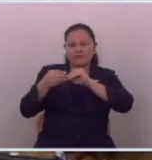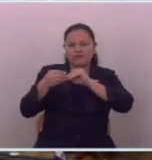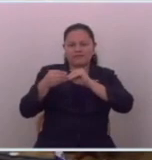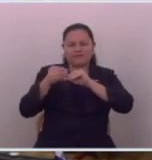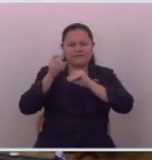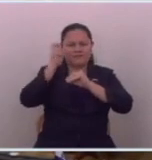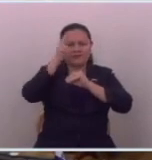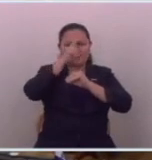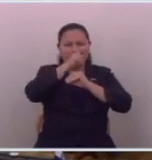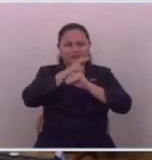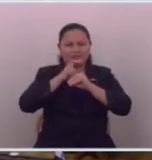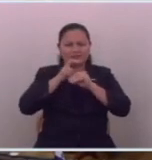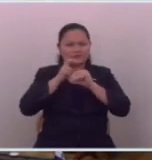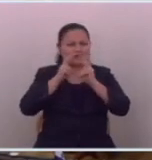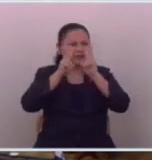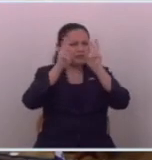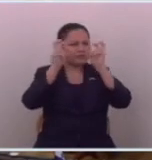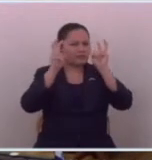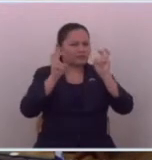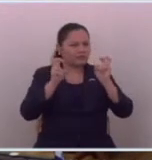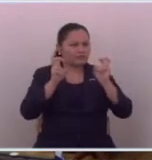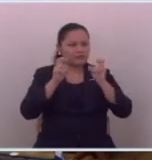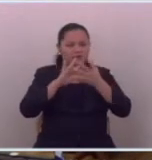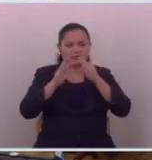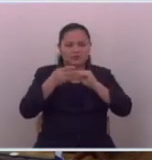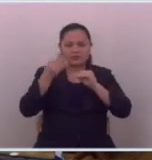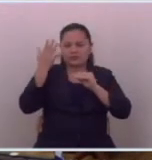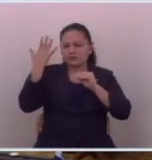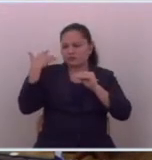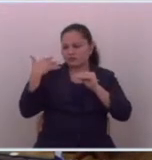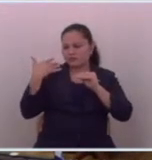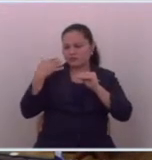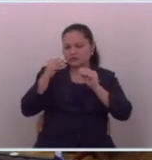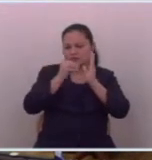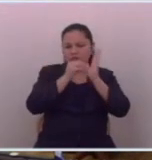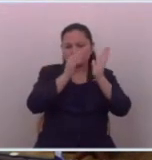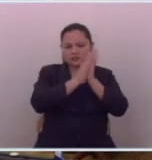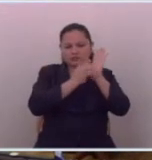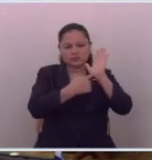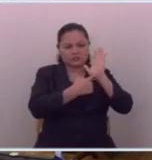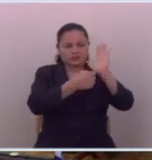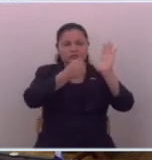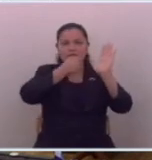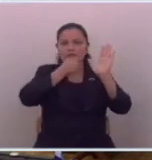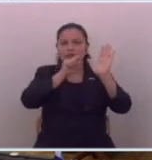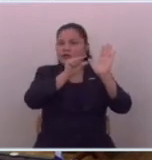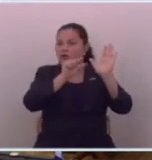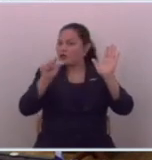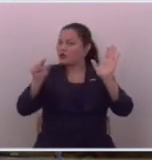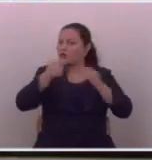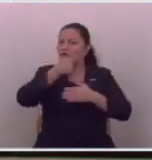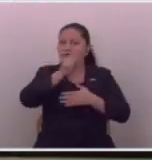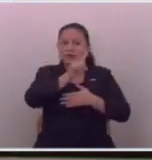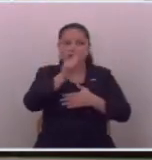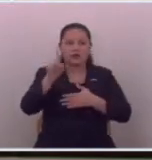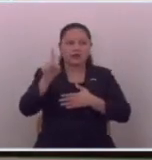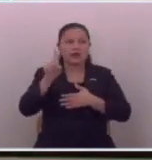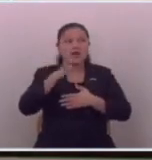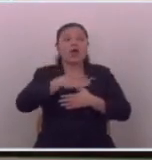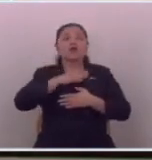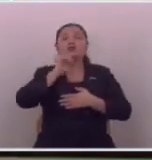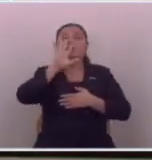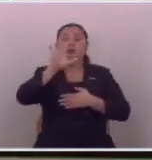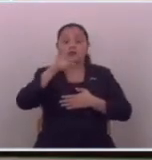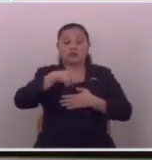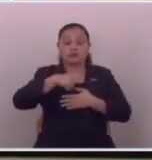extrañamente de ese tipo de cosas como lo que decía anteriormente cuando citan esas fuentes no dicen el nombre de la fuente fíjate porque no que pero yo la